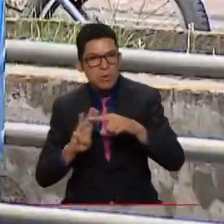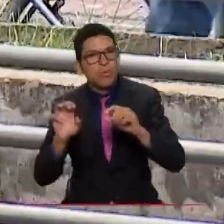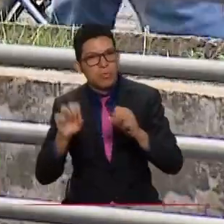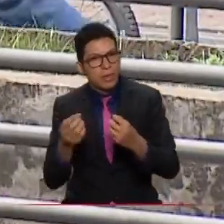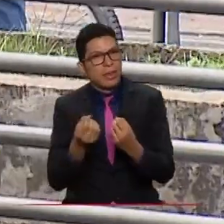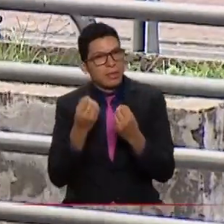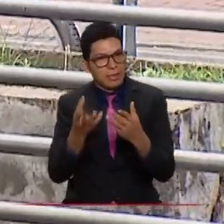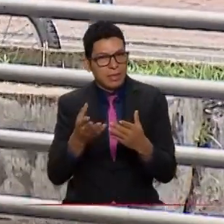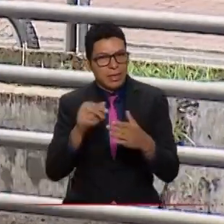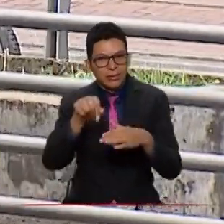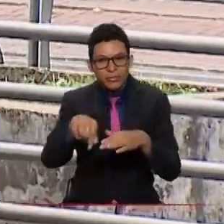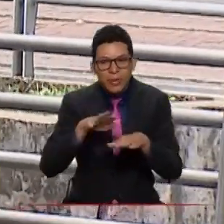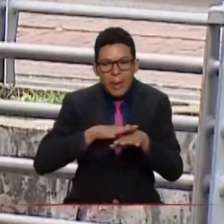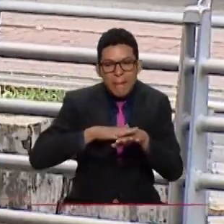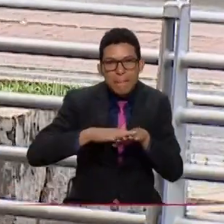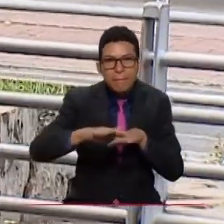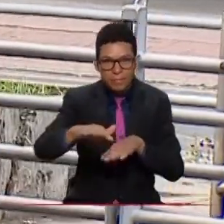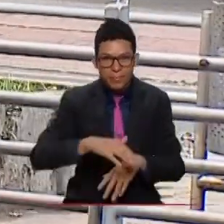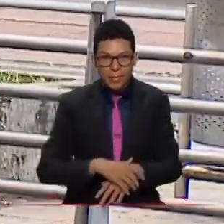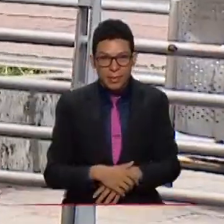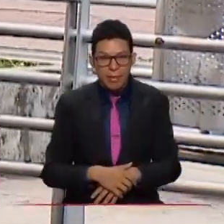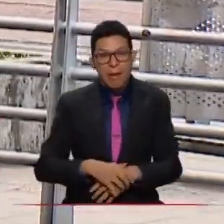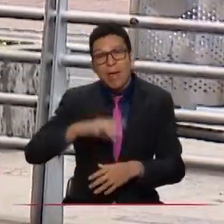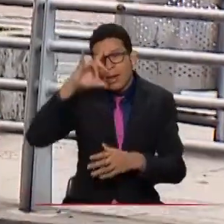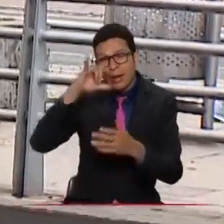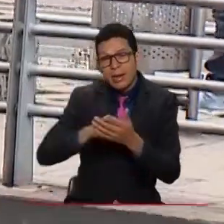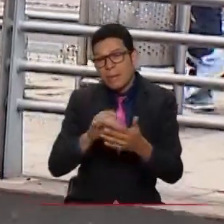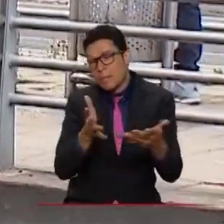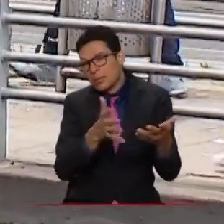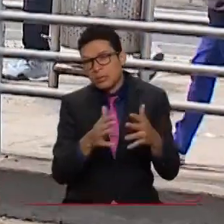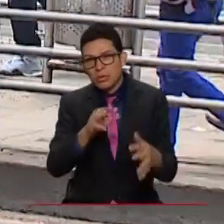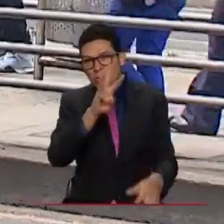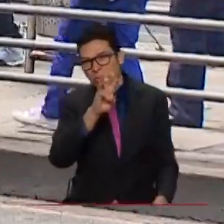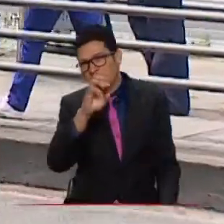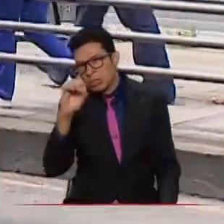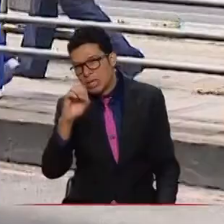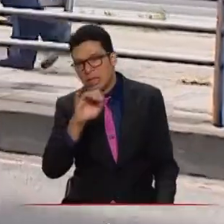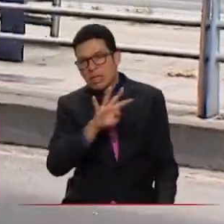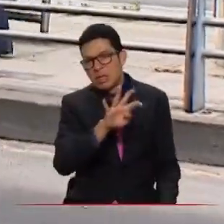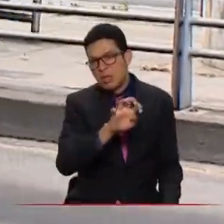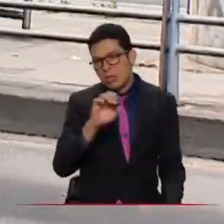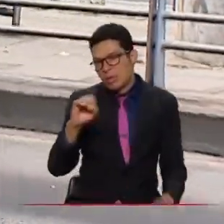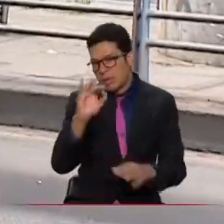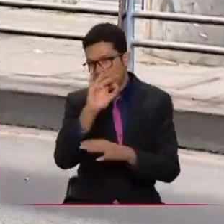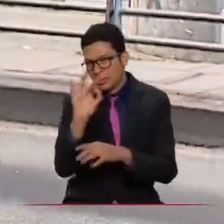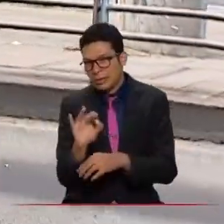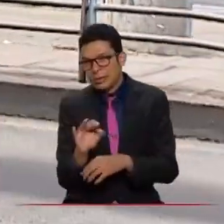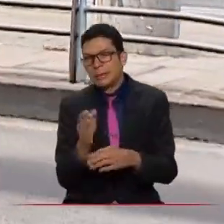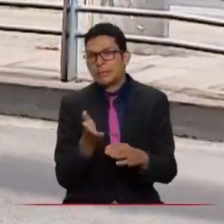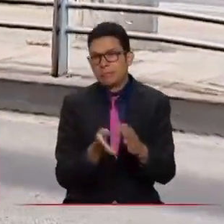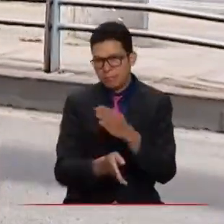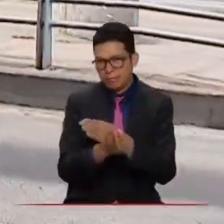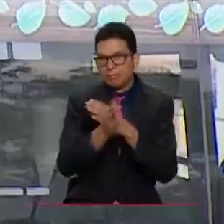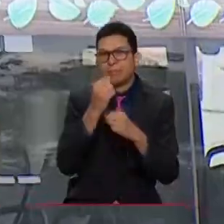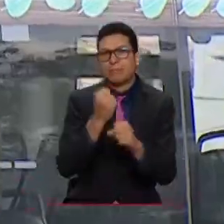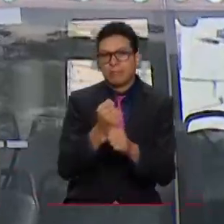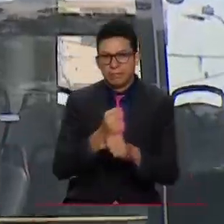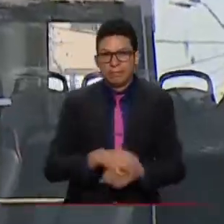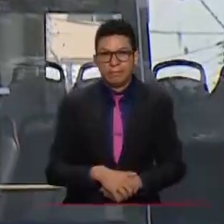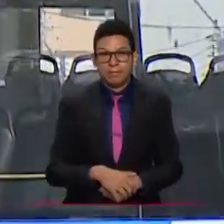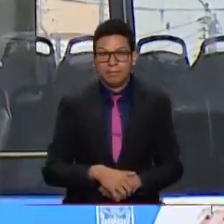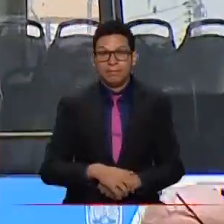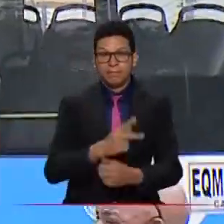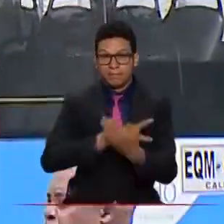contar con esas losas. Nosotros creemos que estamos alrededor de un 80%, 80-90%, seguimos trabajando en eso. A pesar de contar con varios